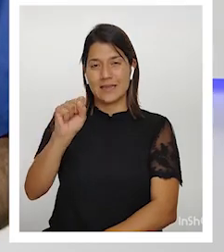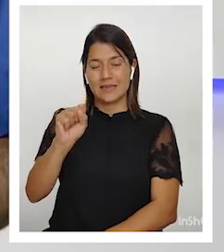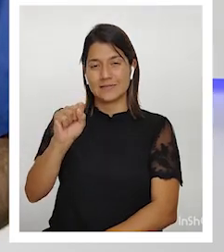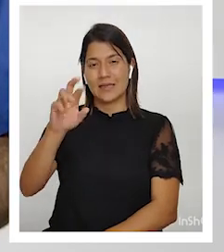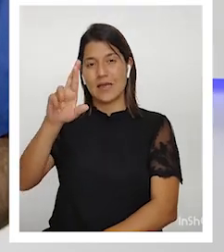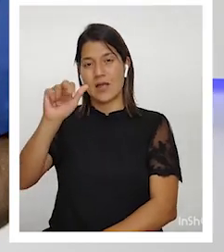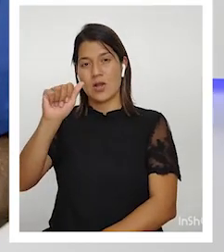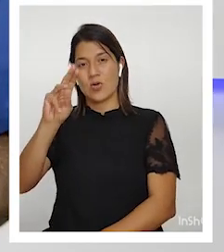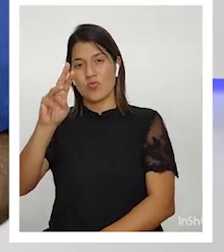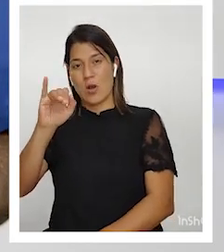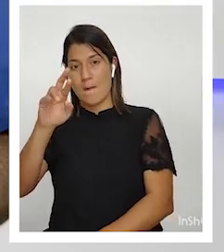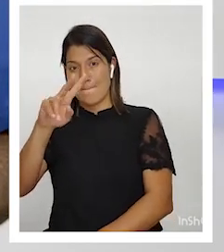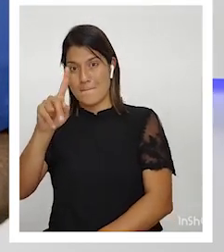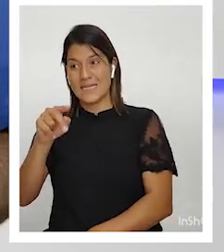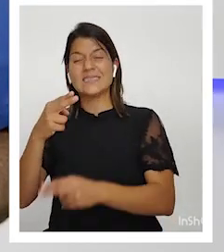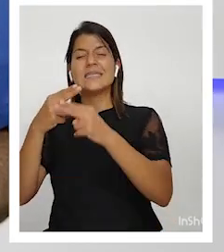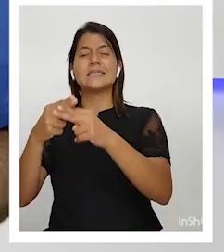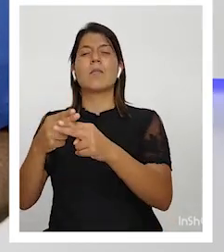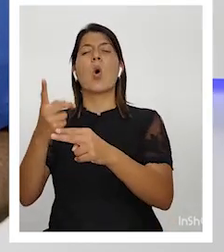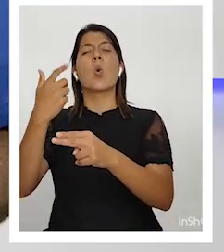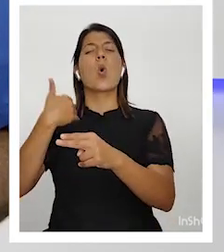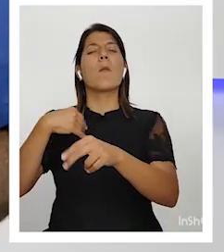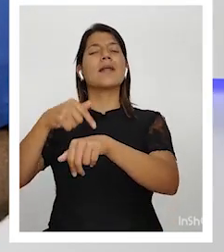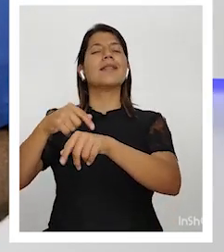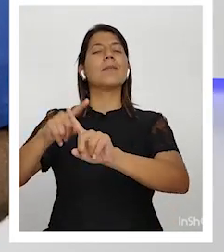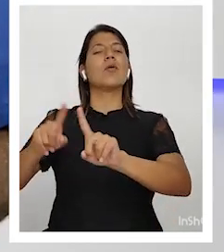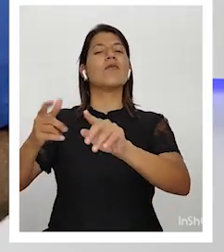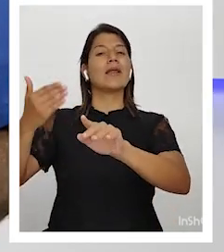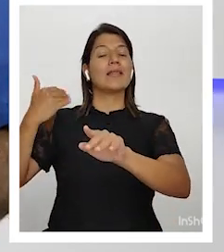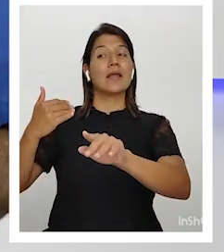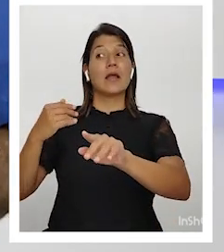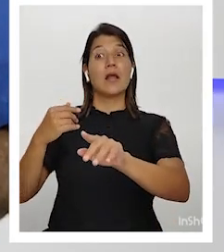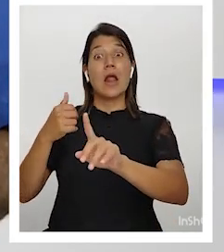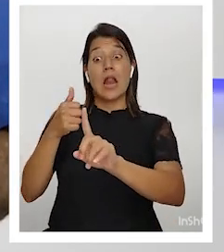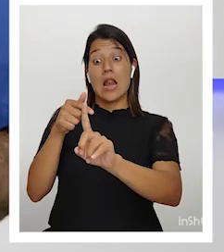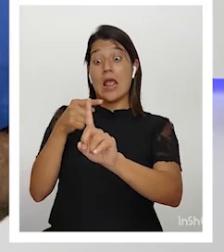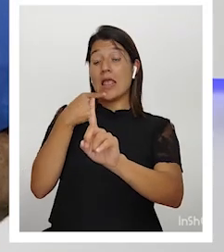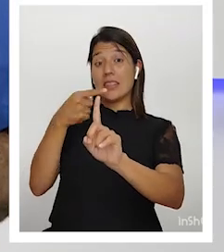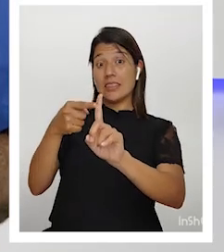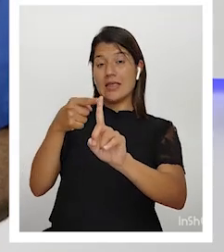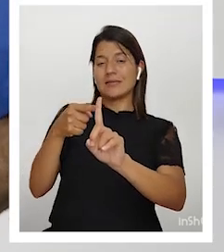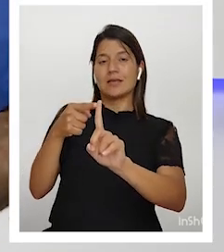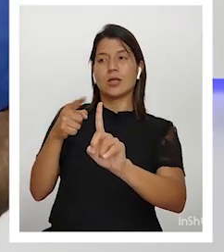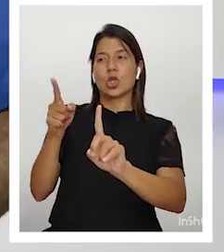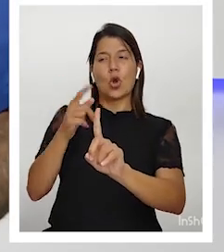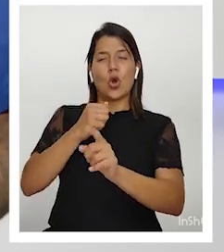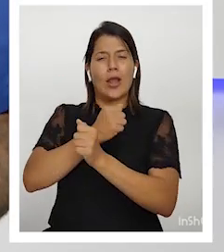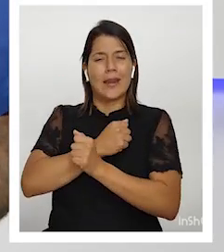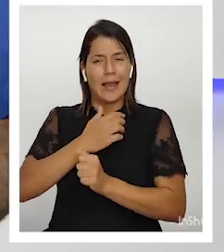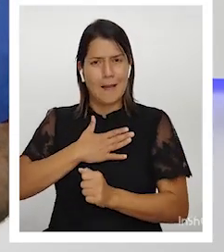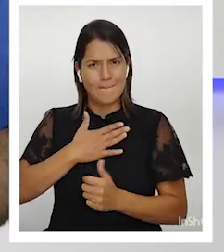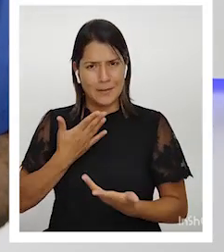Un hombre de otro tiempo y él lo dice no me querían este claro se me contó el